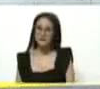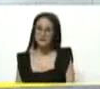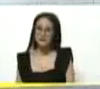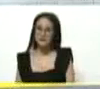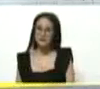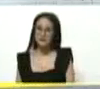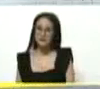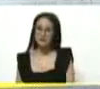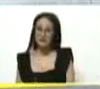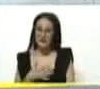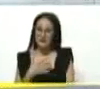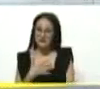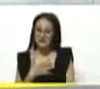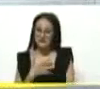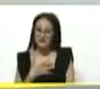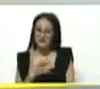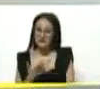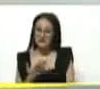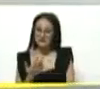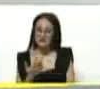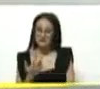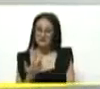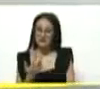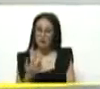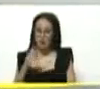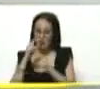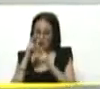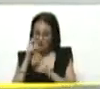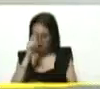atesora un sentimiento de admiración